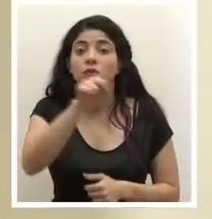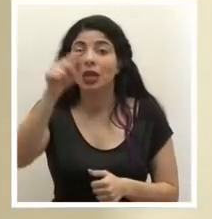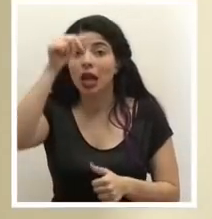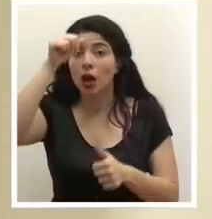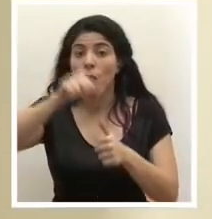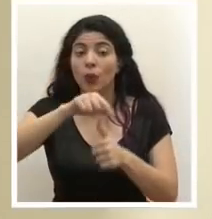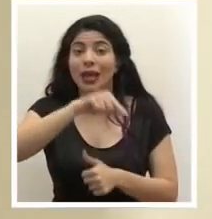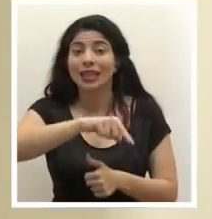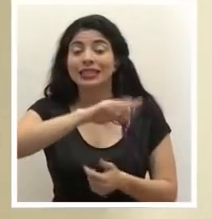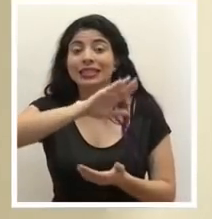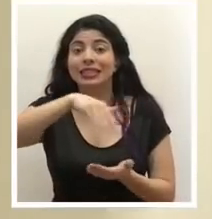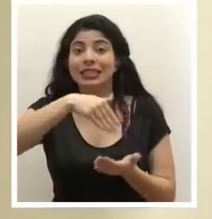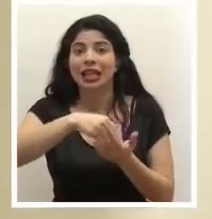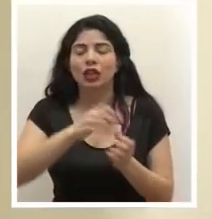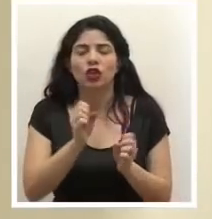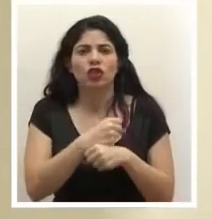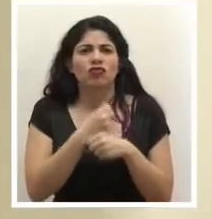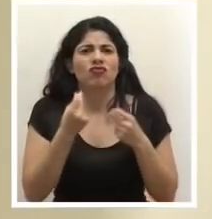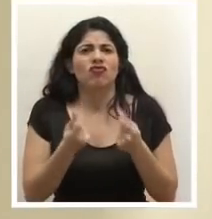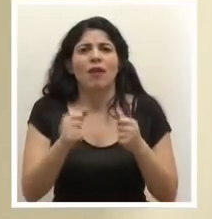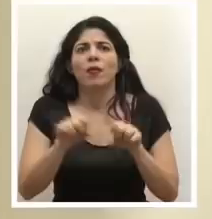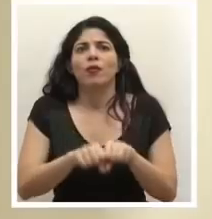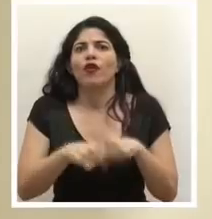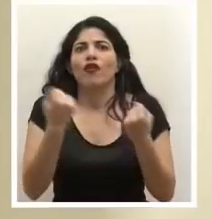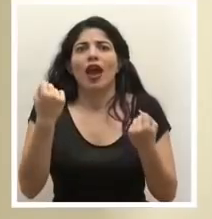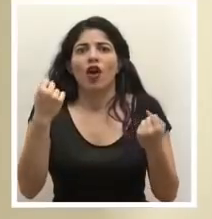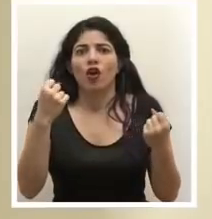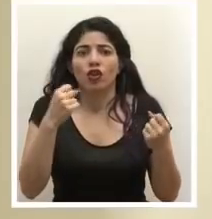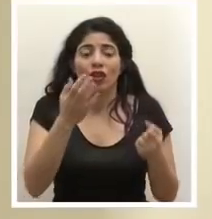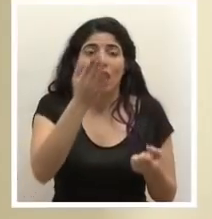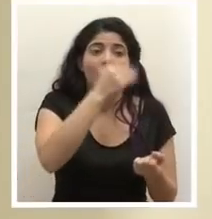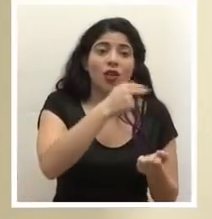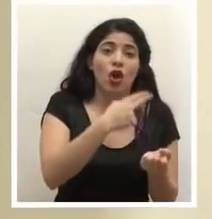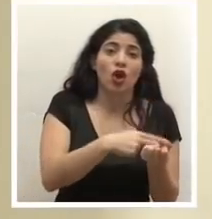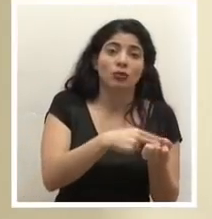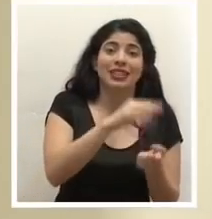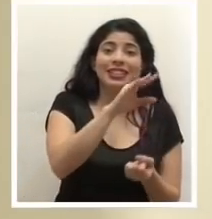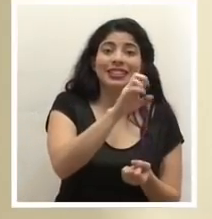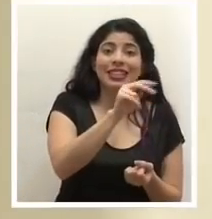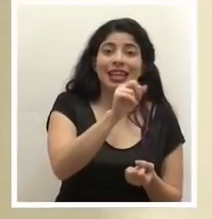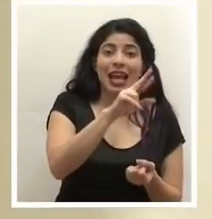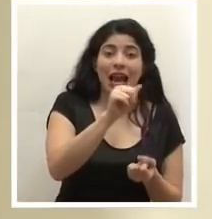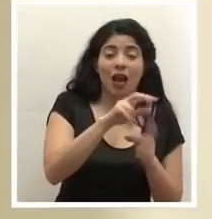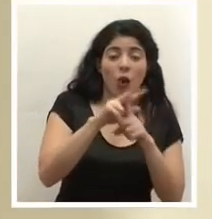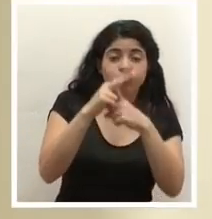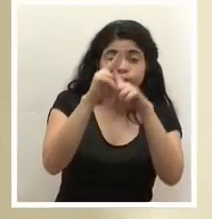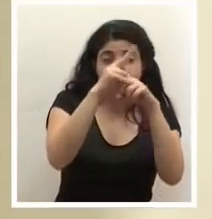este es un centro que se hizo en tiempo récord, digamos lo que fue la reconversión del cenare, que se